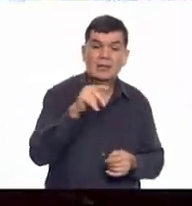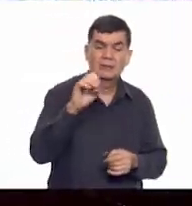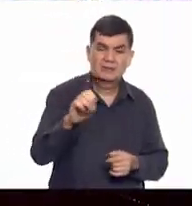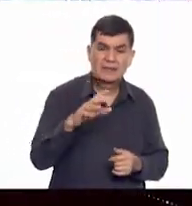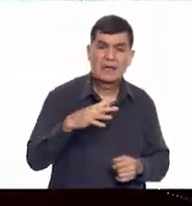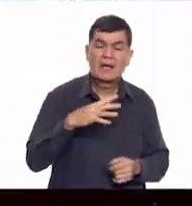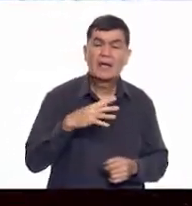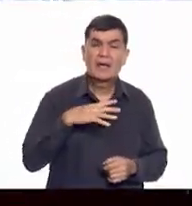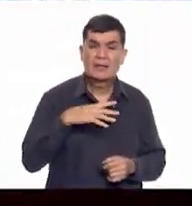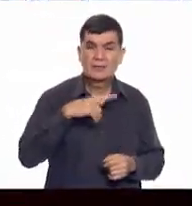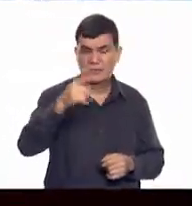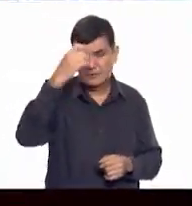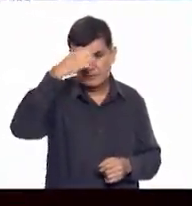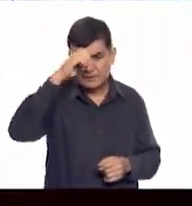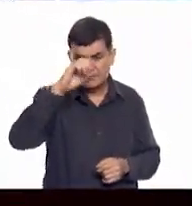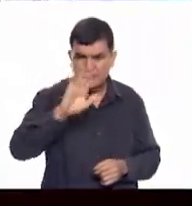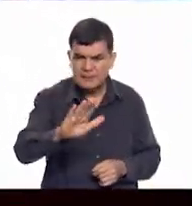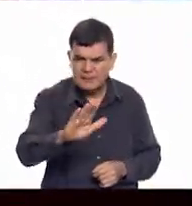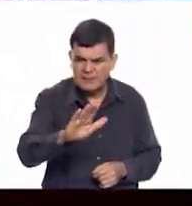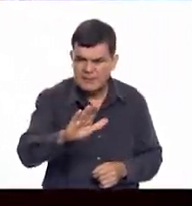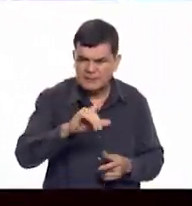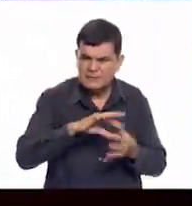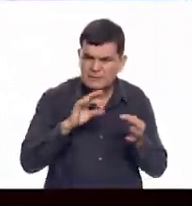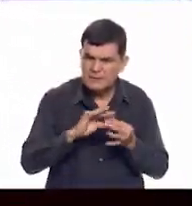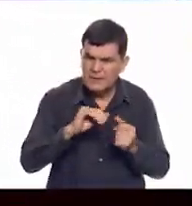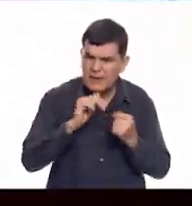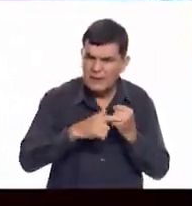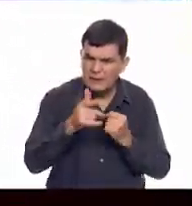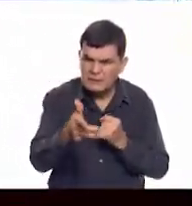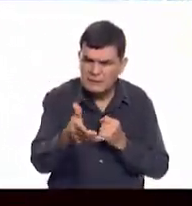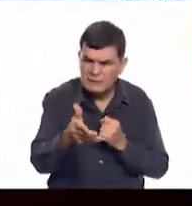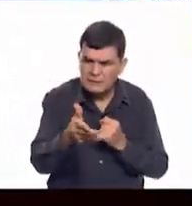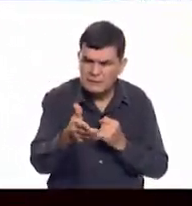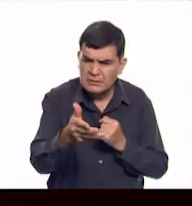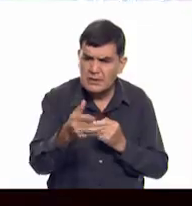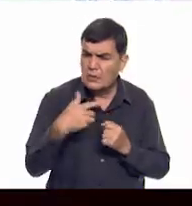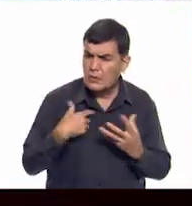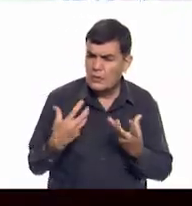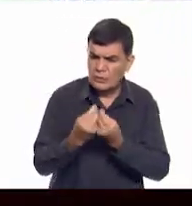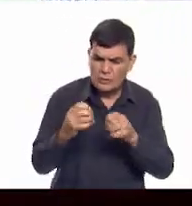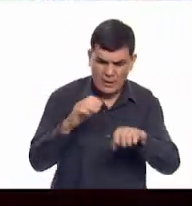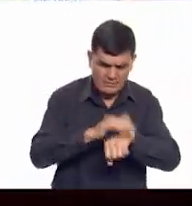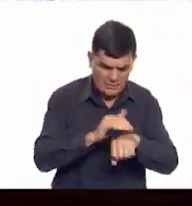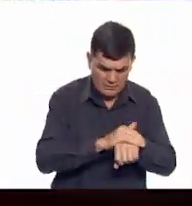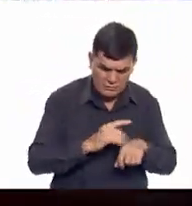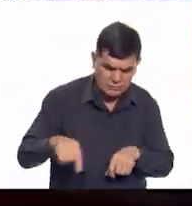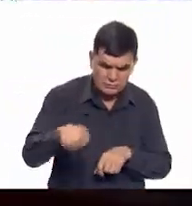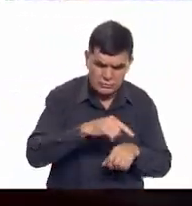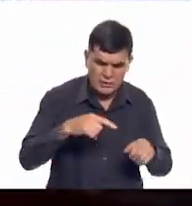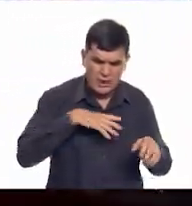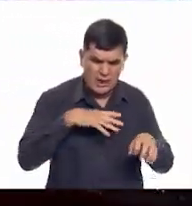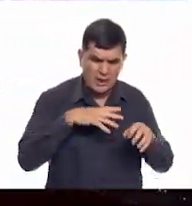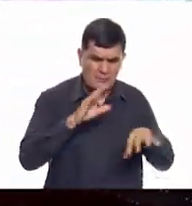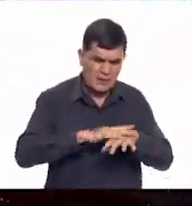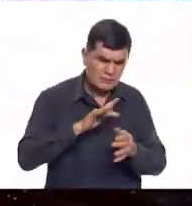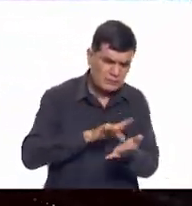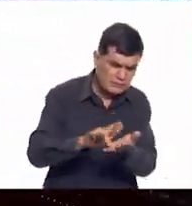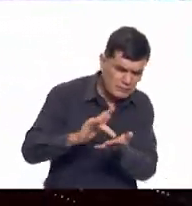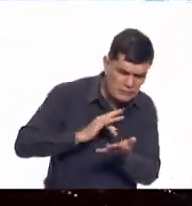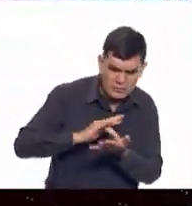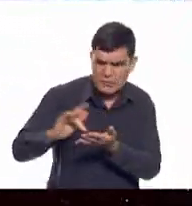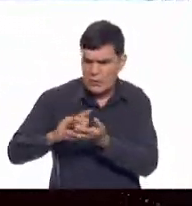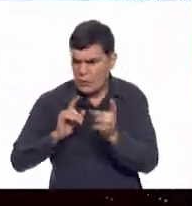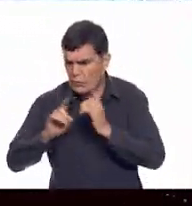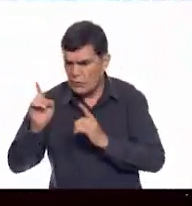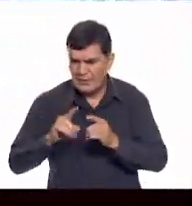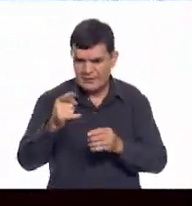tus experiencias! Espera, todavía nos va a decir algo más. Entre amigos nos apoyamos cuando tenemos dudas, como cuando uno de